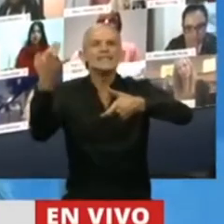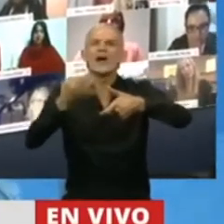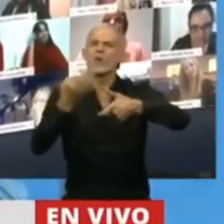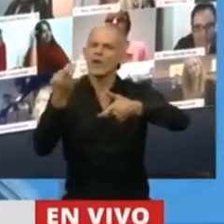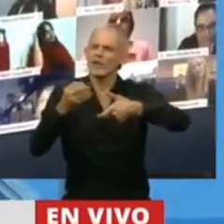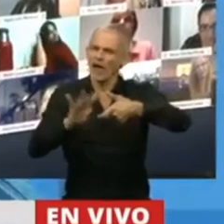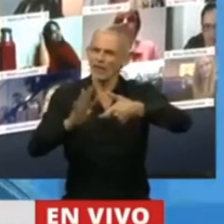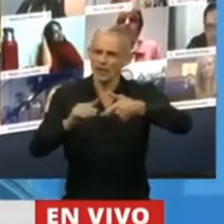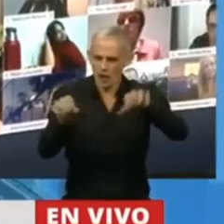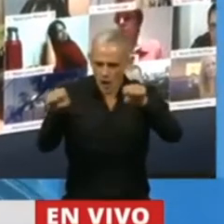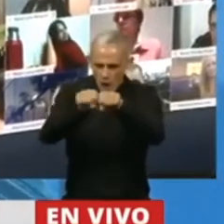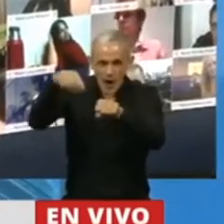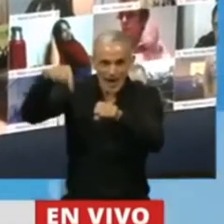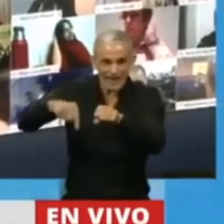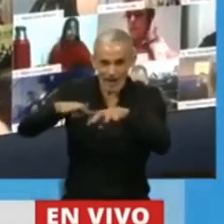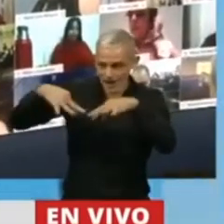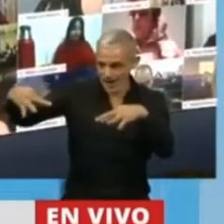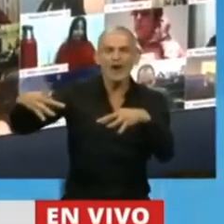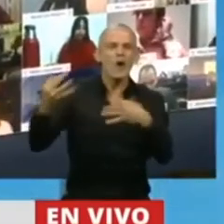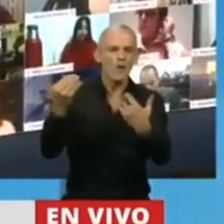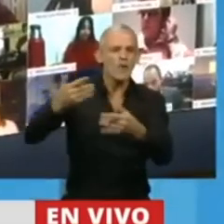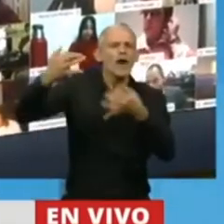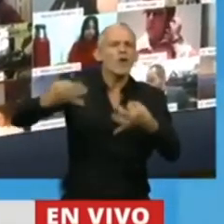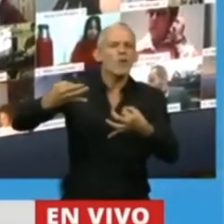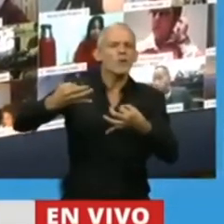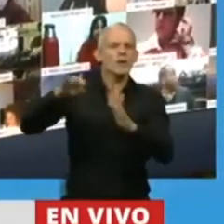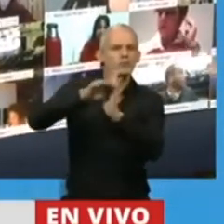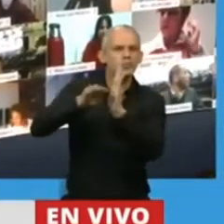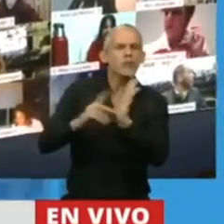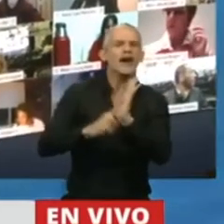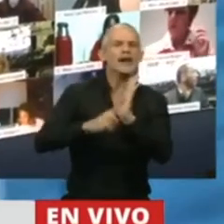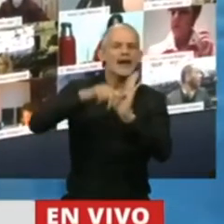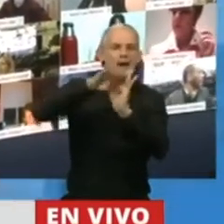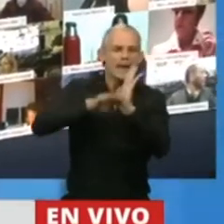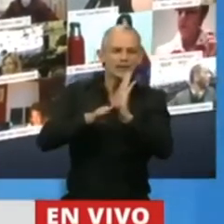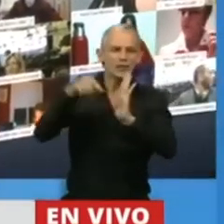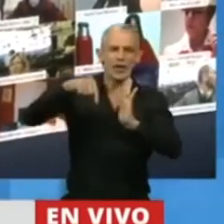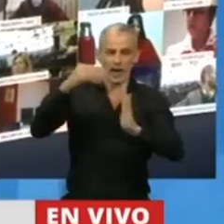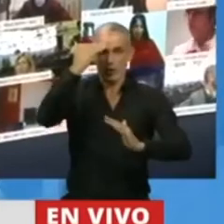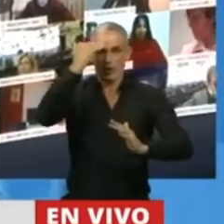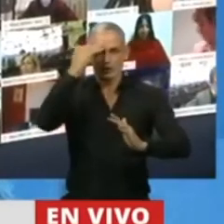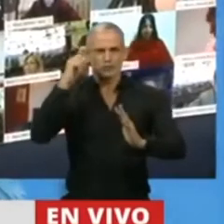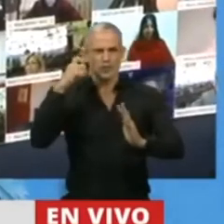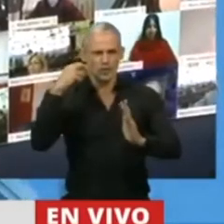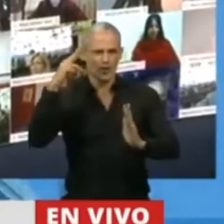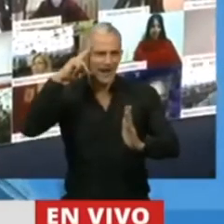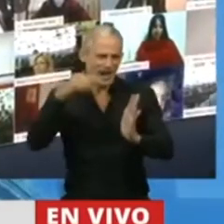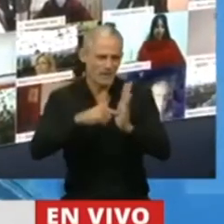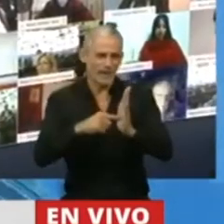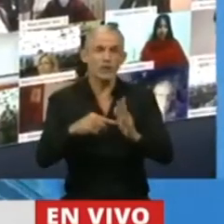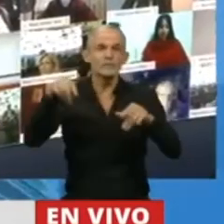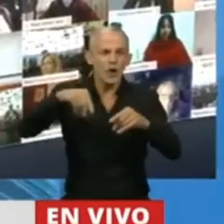que lo conecta en este recinto y permite que cumplamos con el reglamento de la Cámara y con la Constitución. Hoy, los